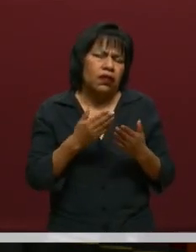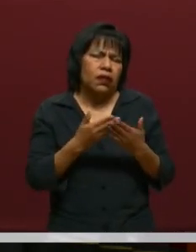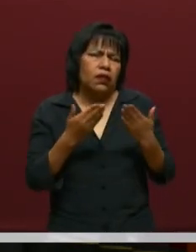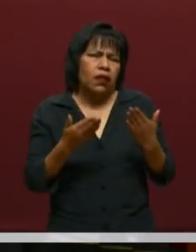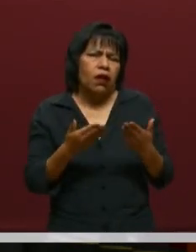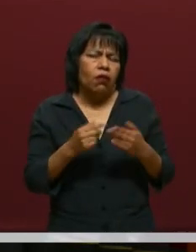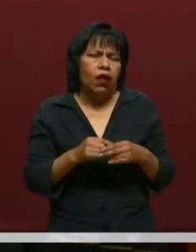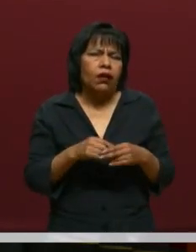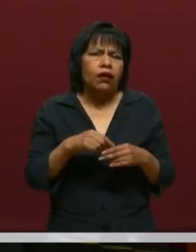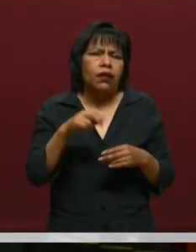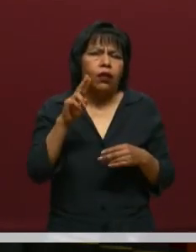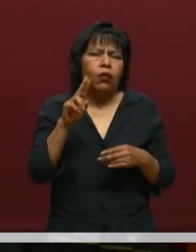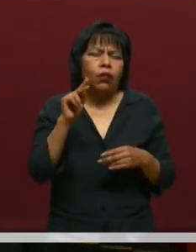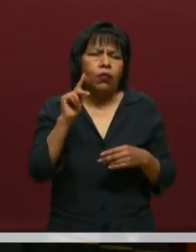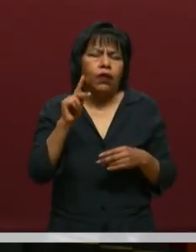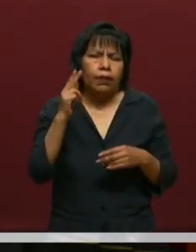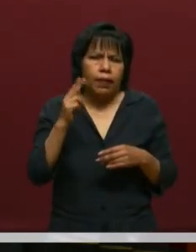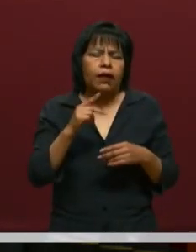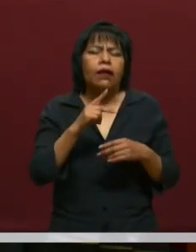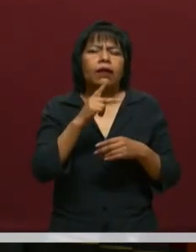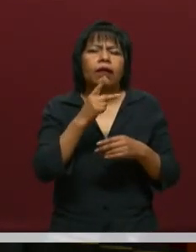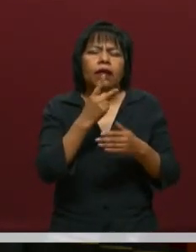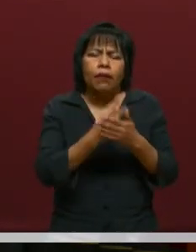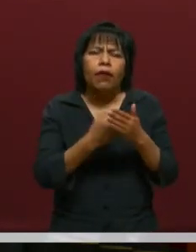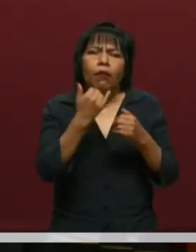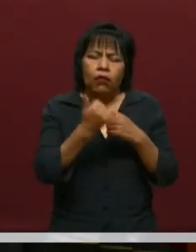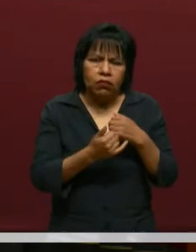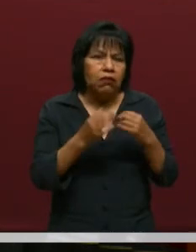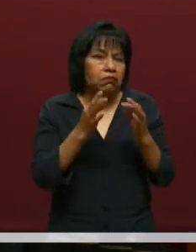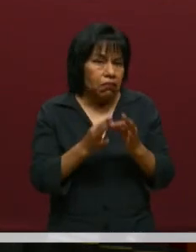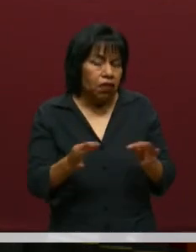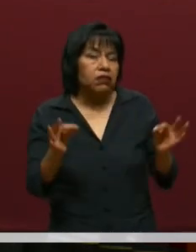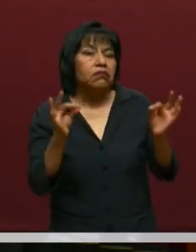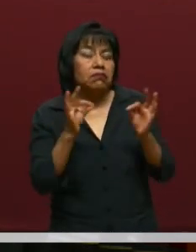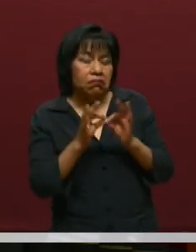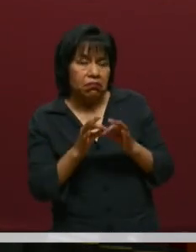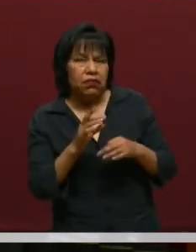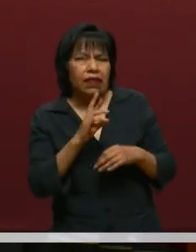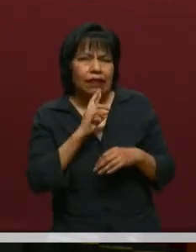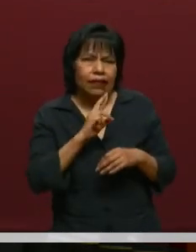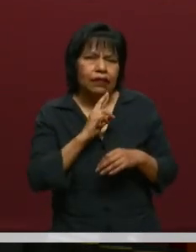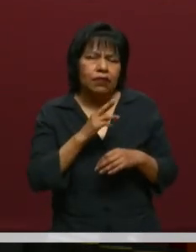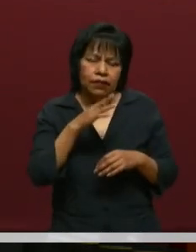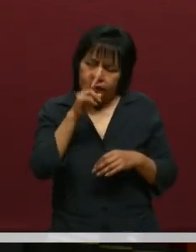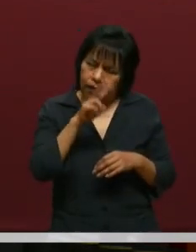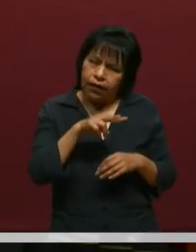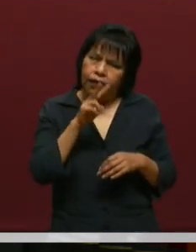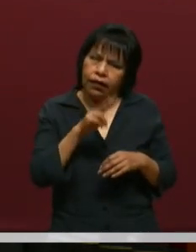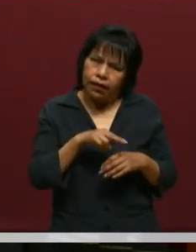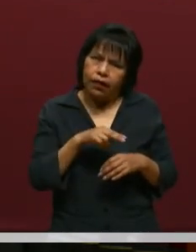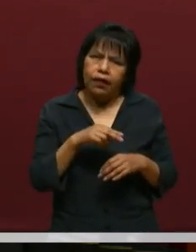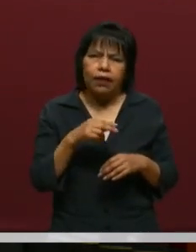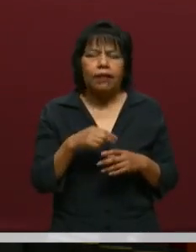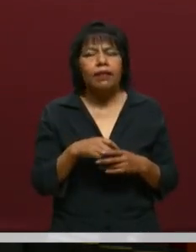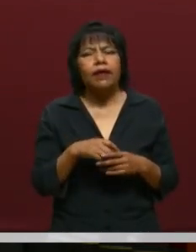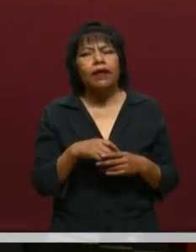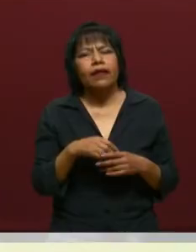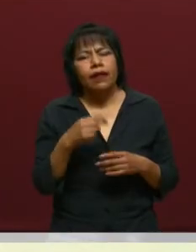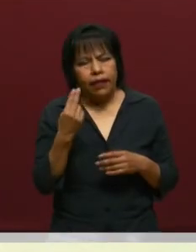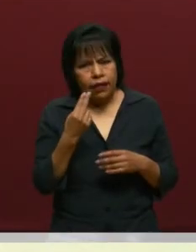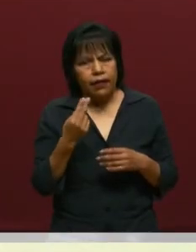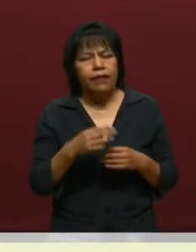este importante proyecto a cabo y que nos dé resultados que queremos y esperamos. Hablando de estos